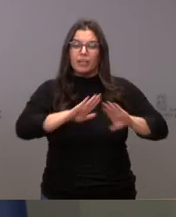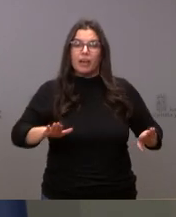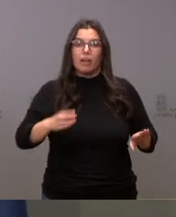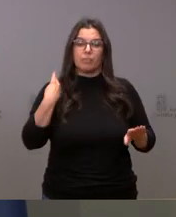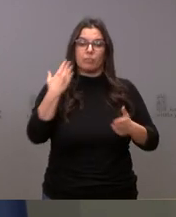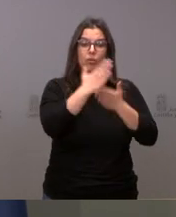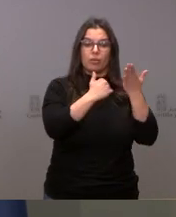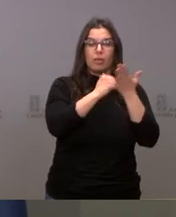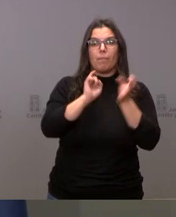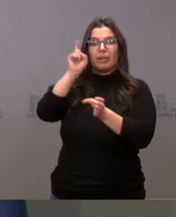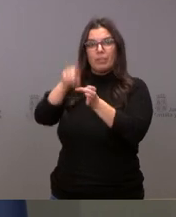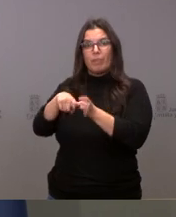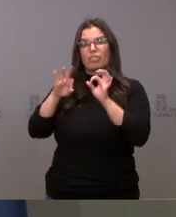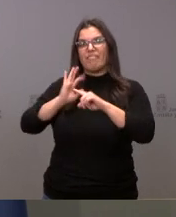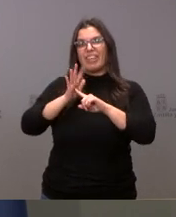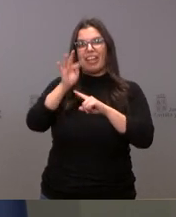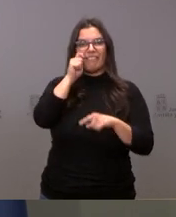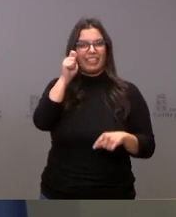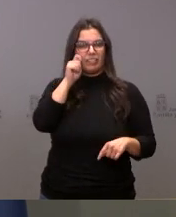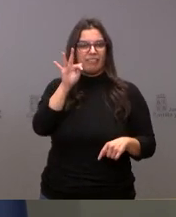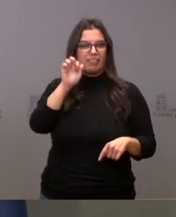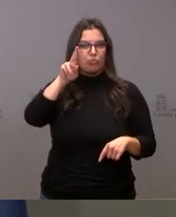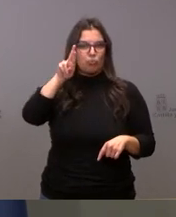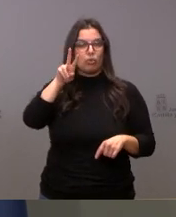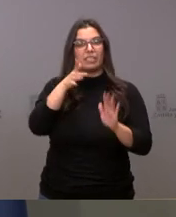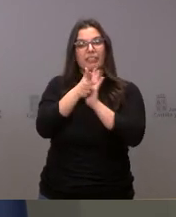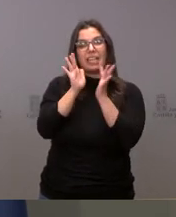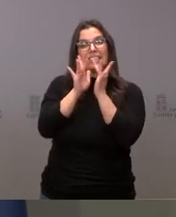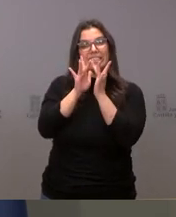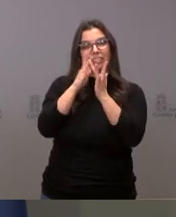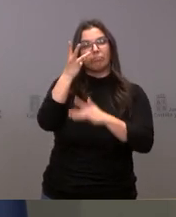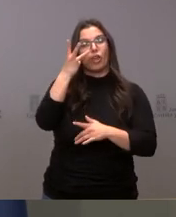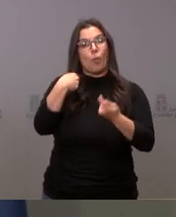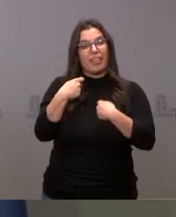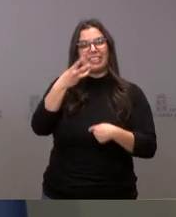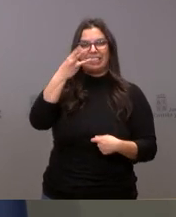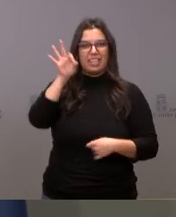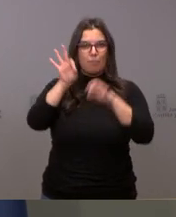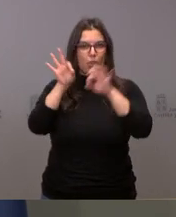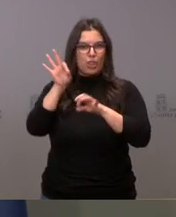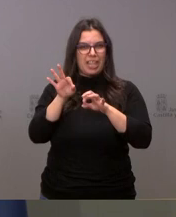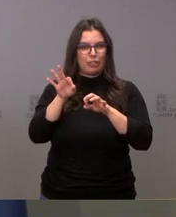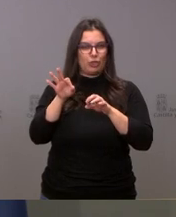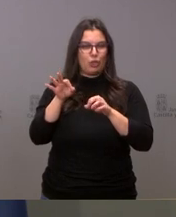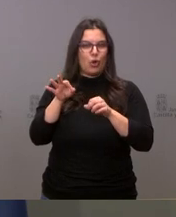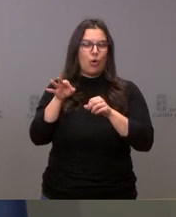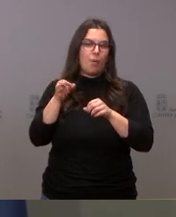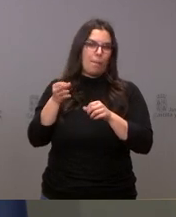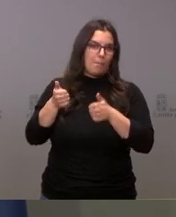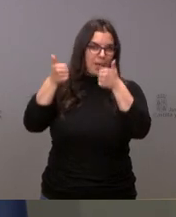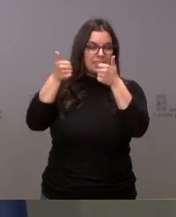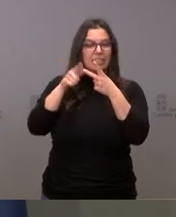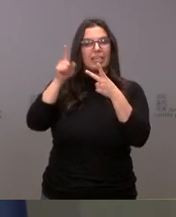comunidad en Fitur, un 30% más de contactos comerciales y también los datos de ocupación